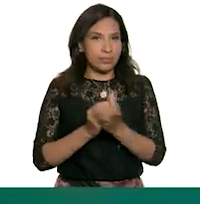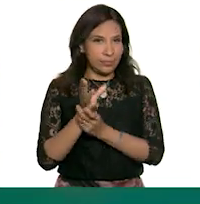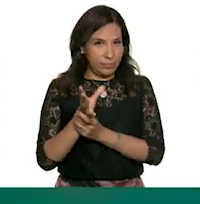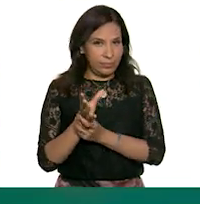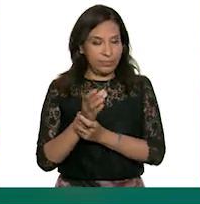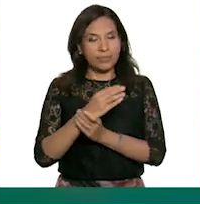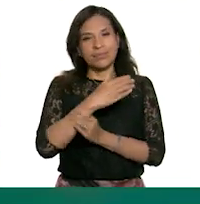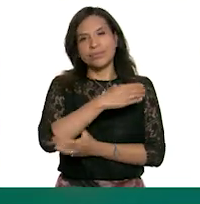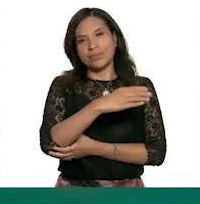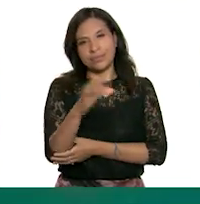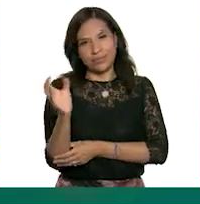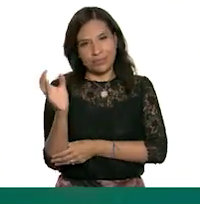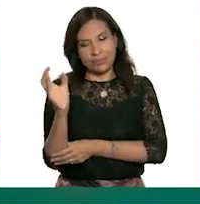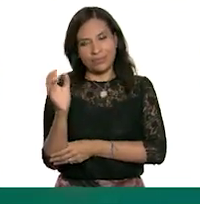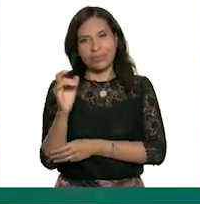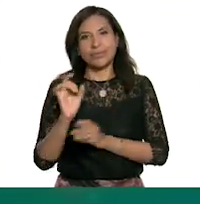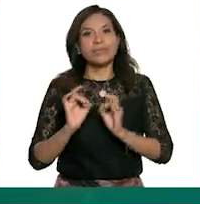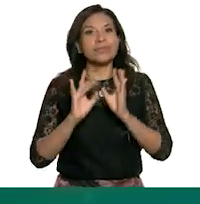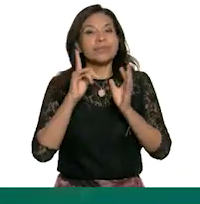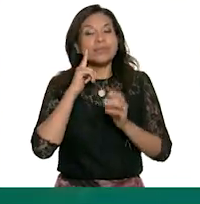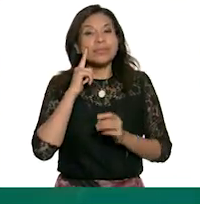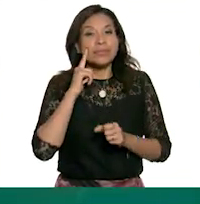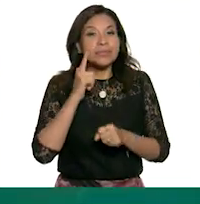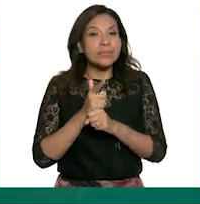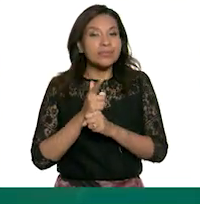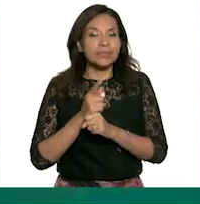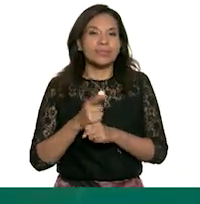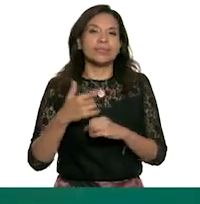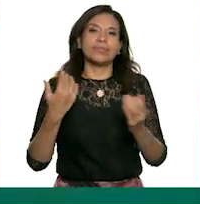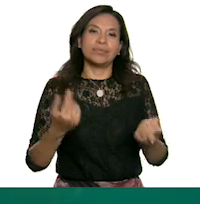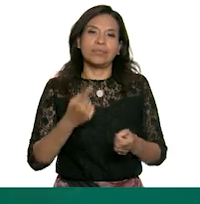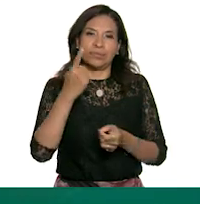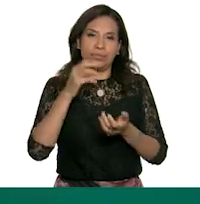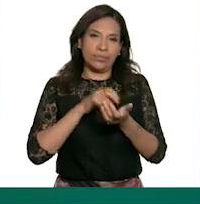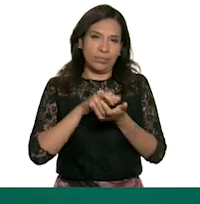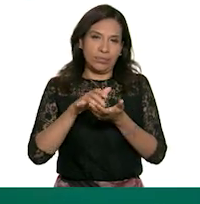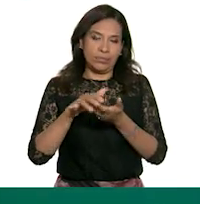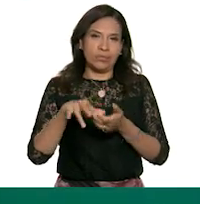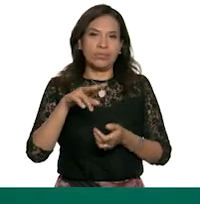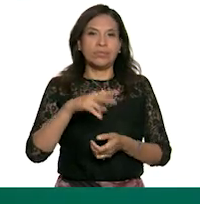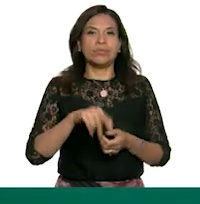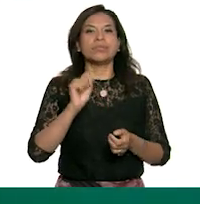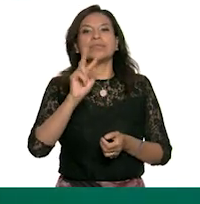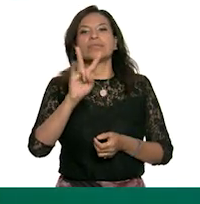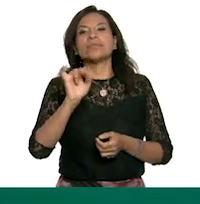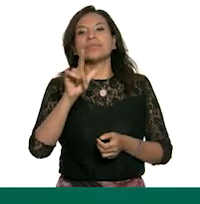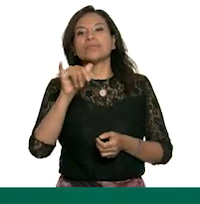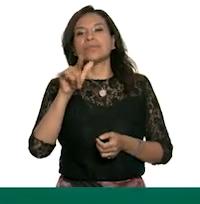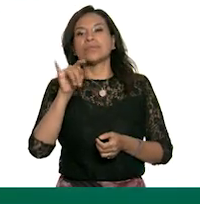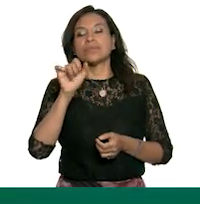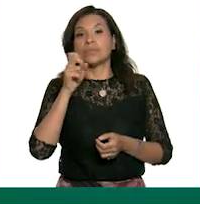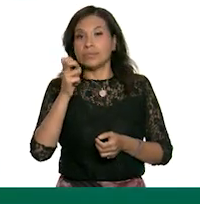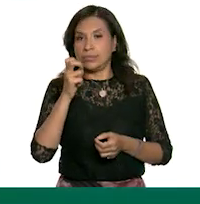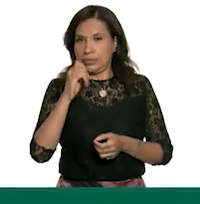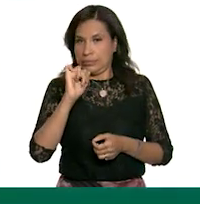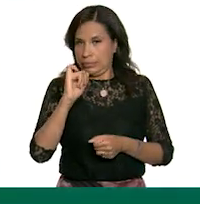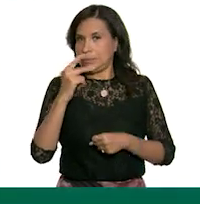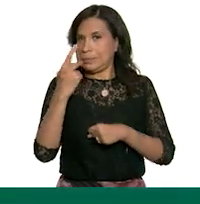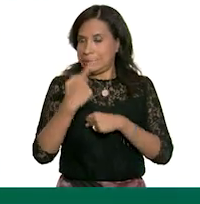salí al campo y me encontré con una araña violinista. De esas